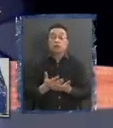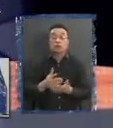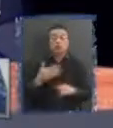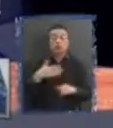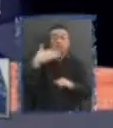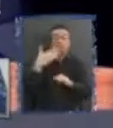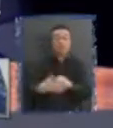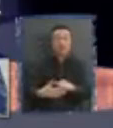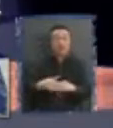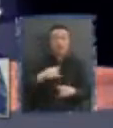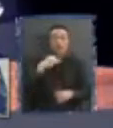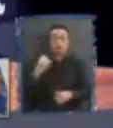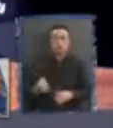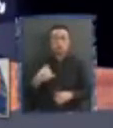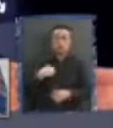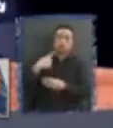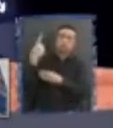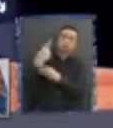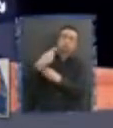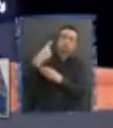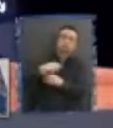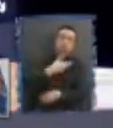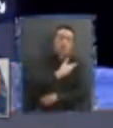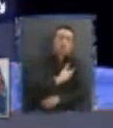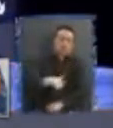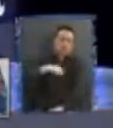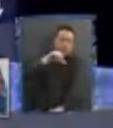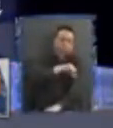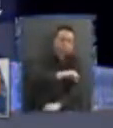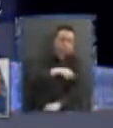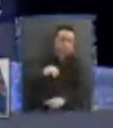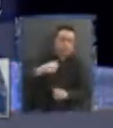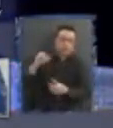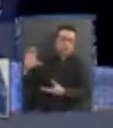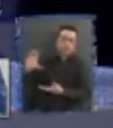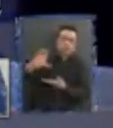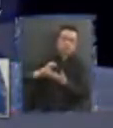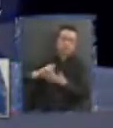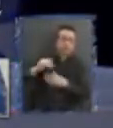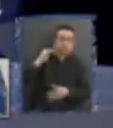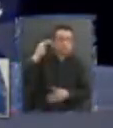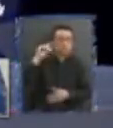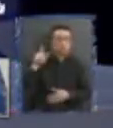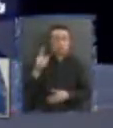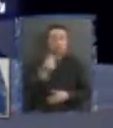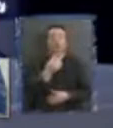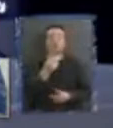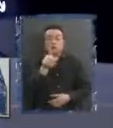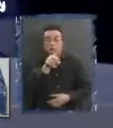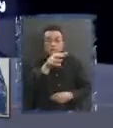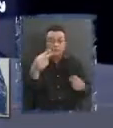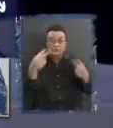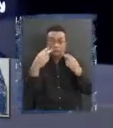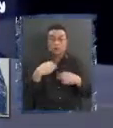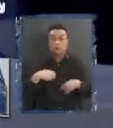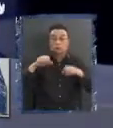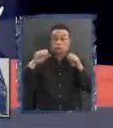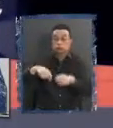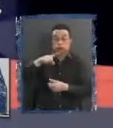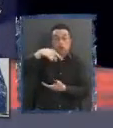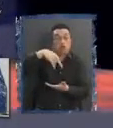bajo la tutela del gobierno central, especialmente la dirección de presupuestos. Para que los televidentes sepan, a mí me aprueba el presupuesto del Congreso,